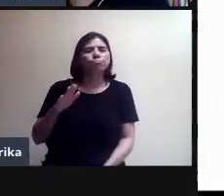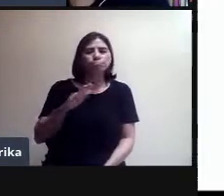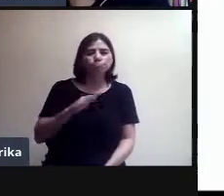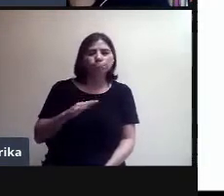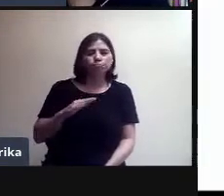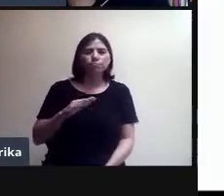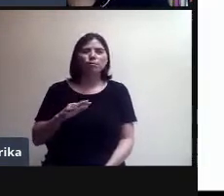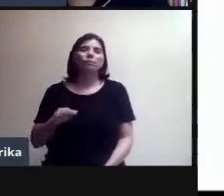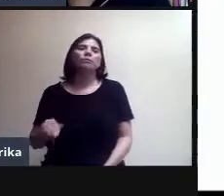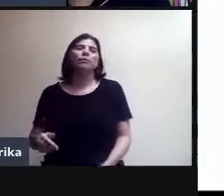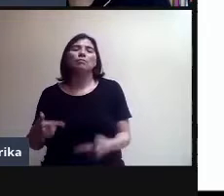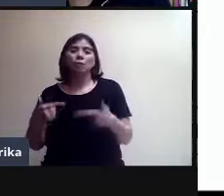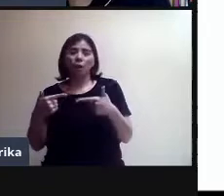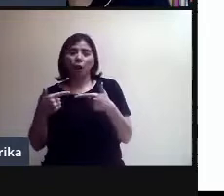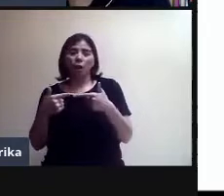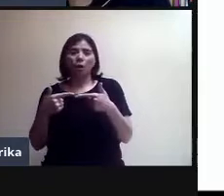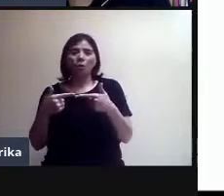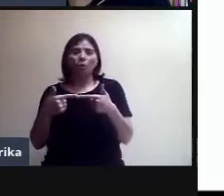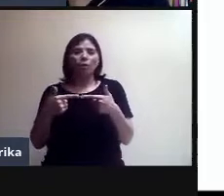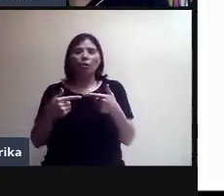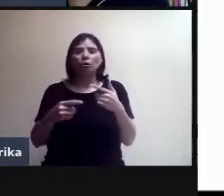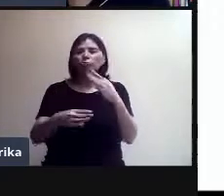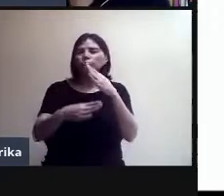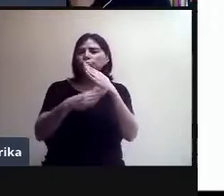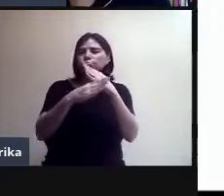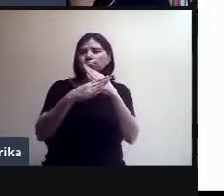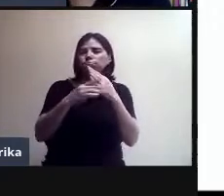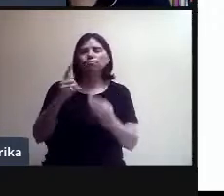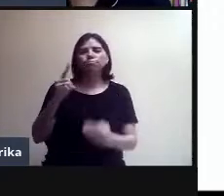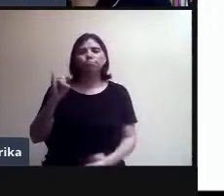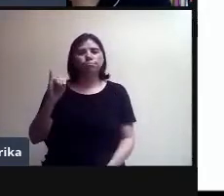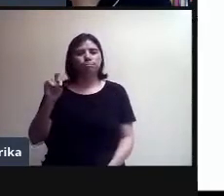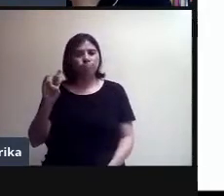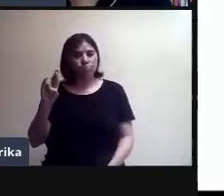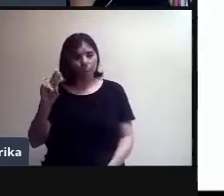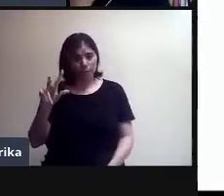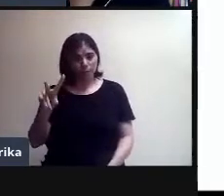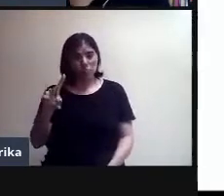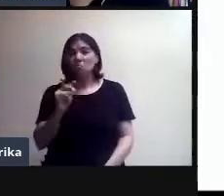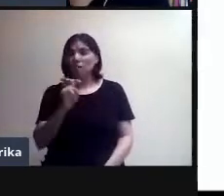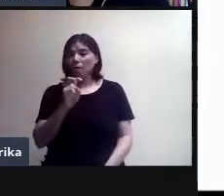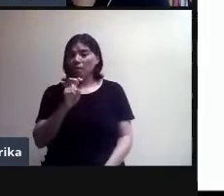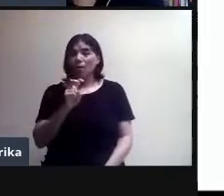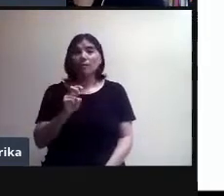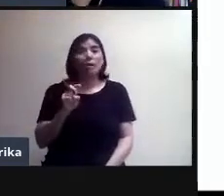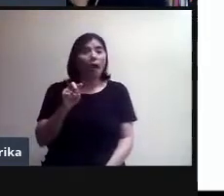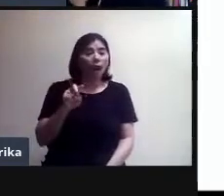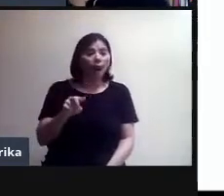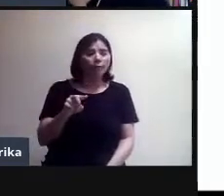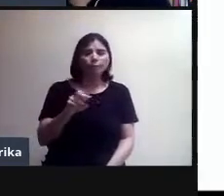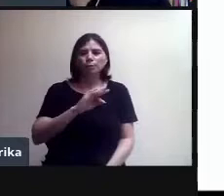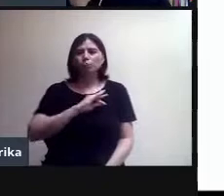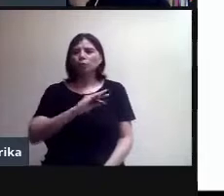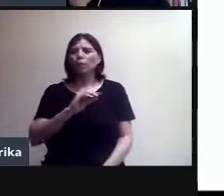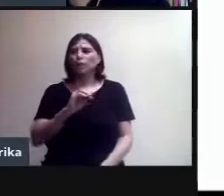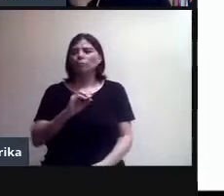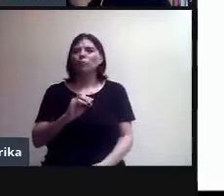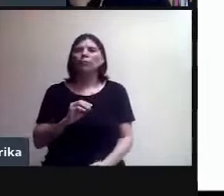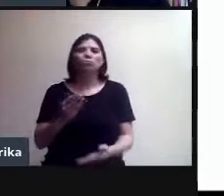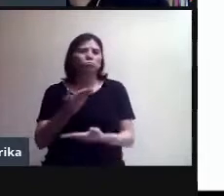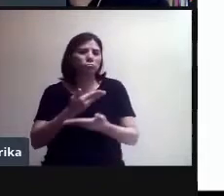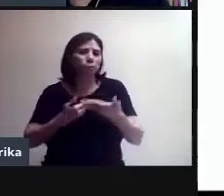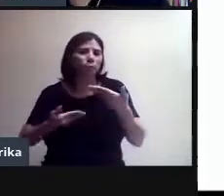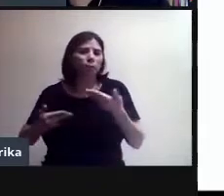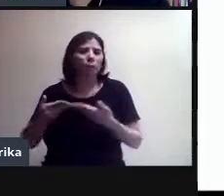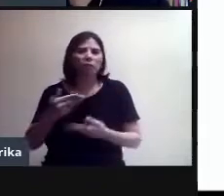espacio de nuestro Google Drive y desde ahí también la podemos compartir muy fácilmente a nuestros compañeros o con el link